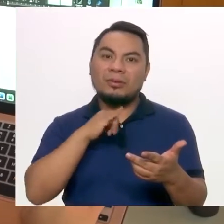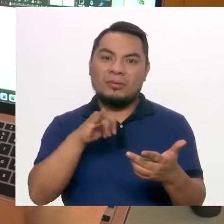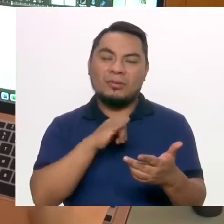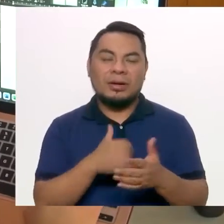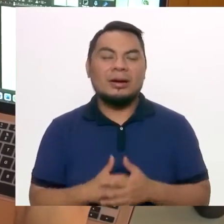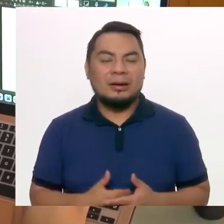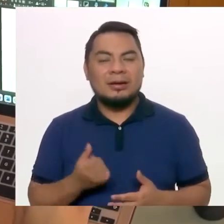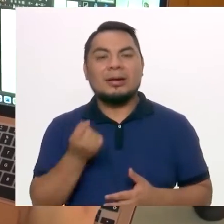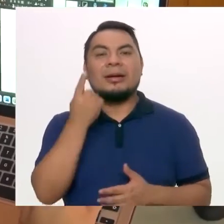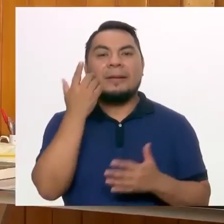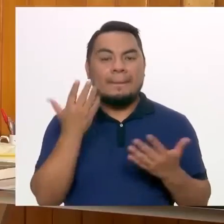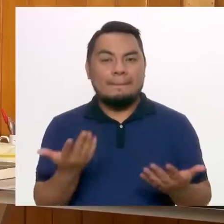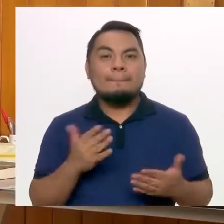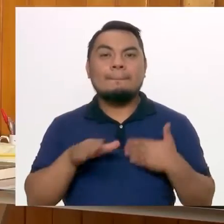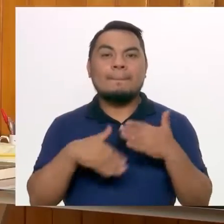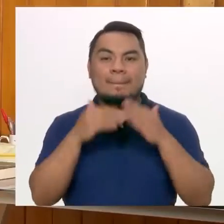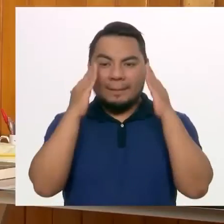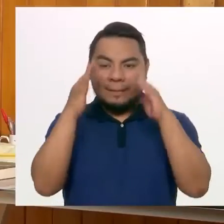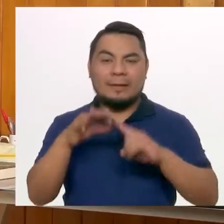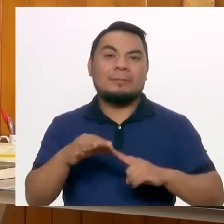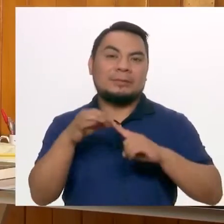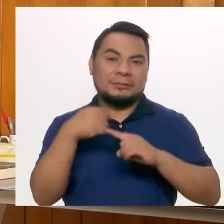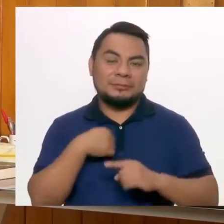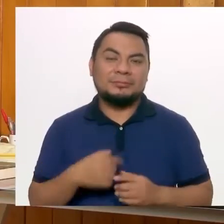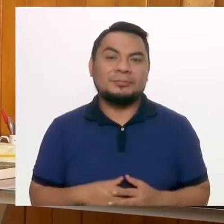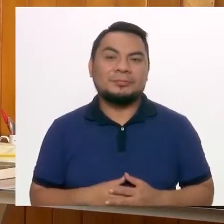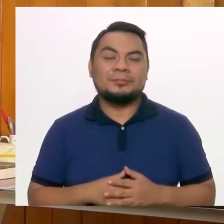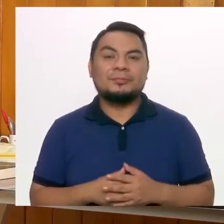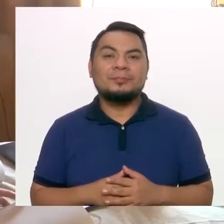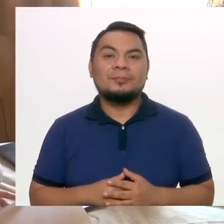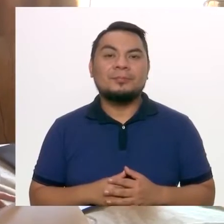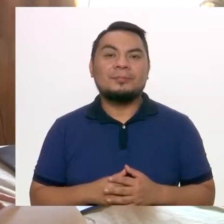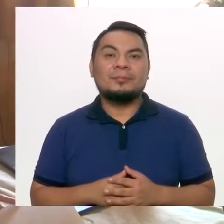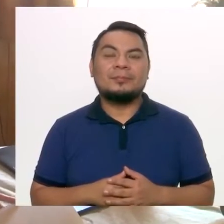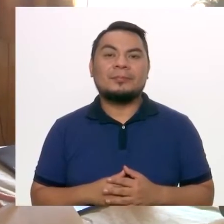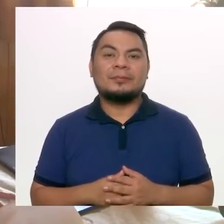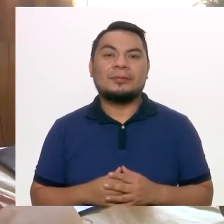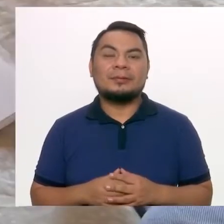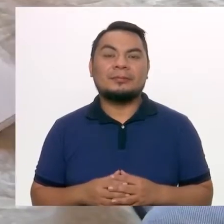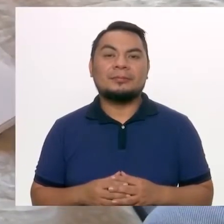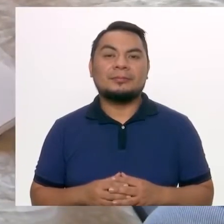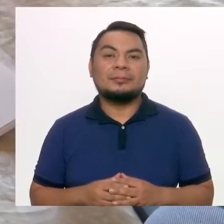Entonces fue cuando busqué una atención especializada en eso.